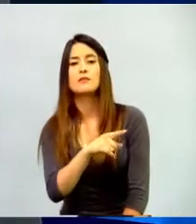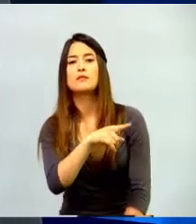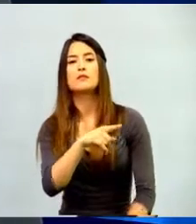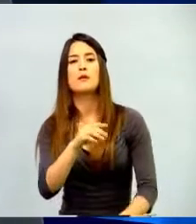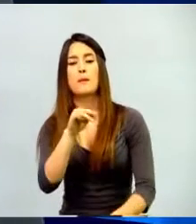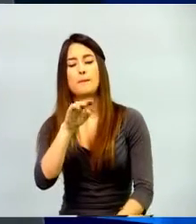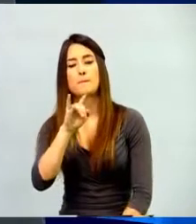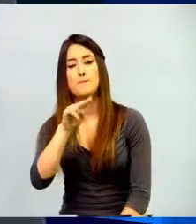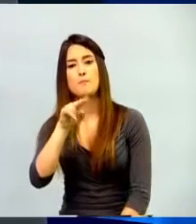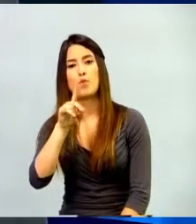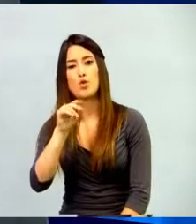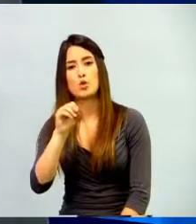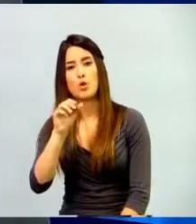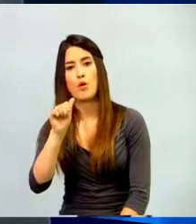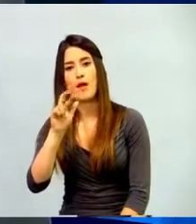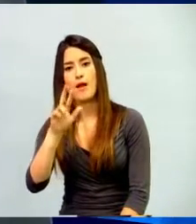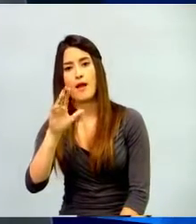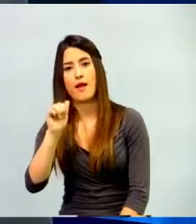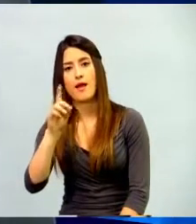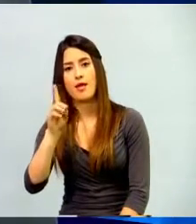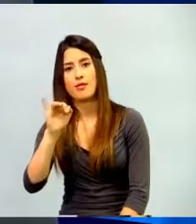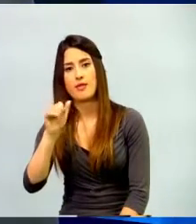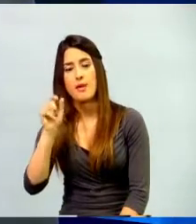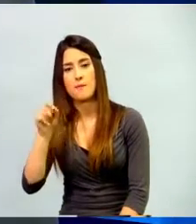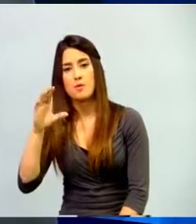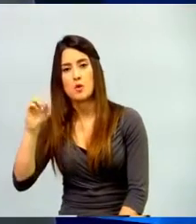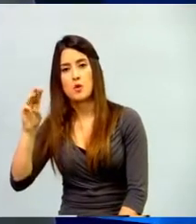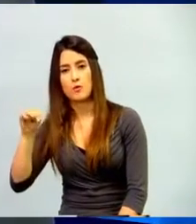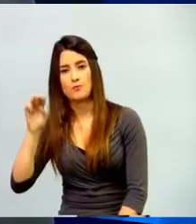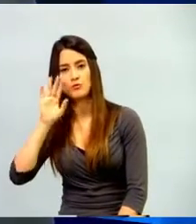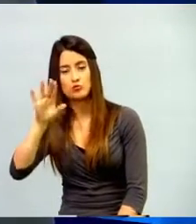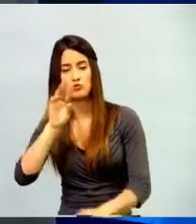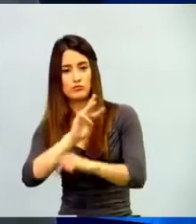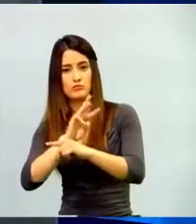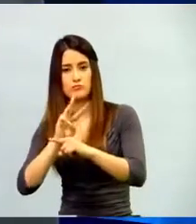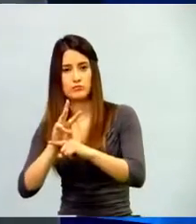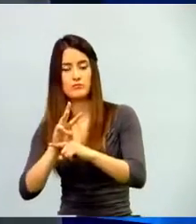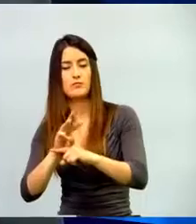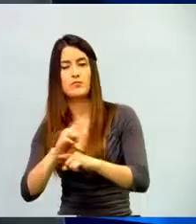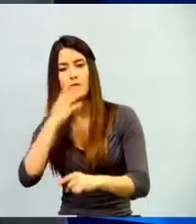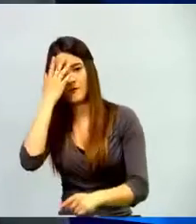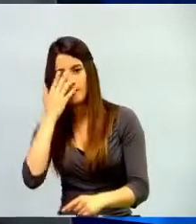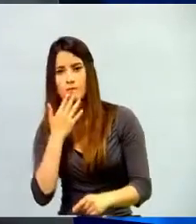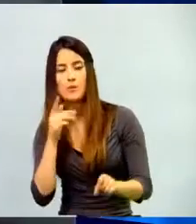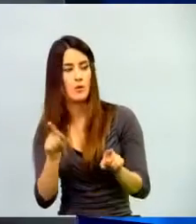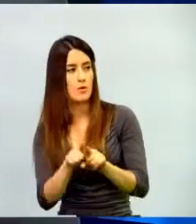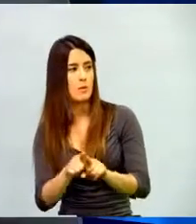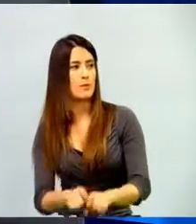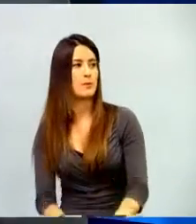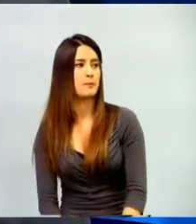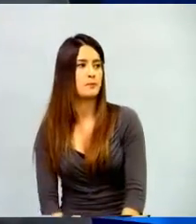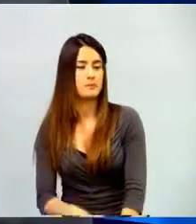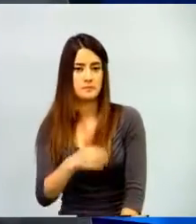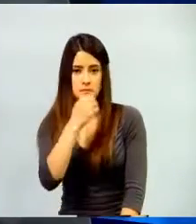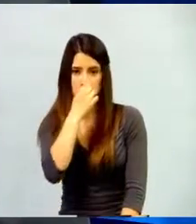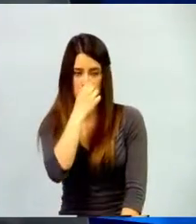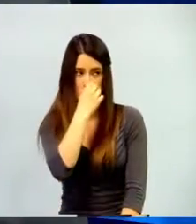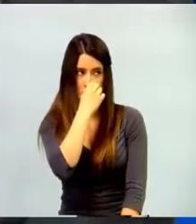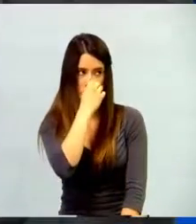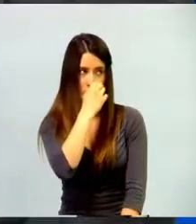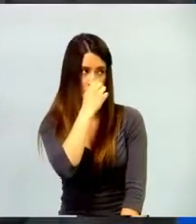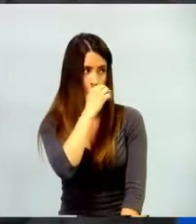MundoArcadavia.co para la página de internet. MundoArcadavia en Facebook y Luis E. Beltrán en Twitter. Leoncio.